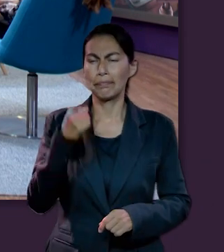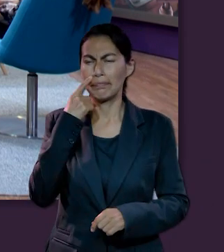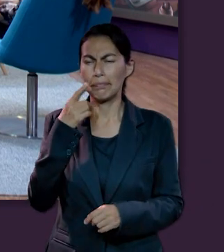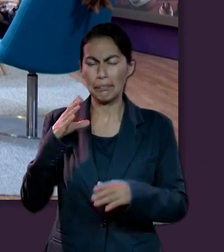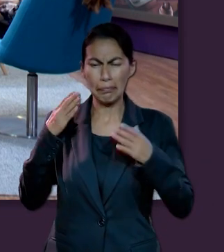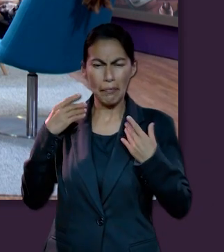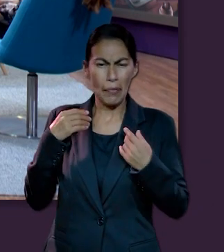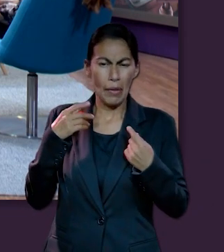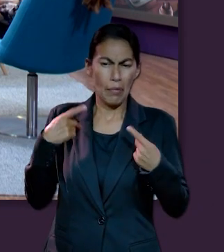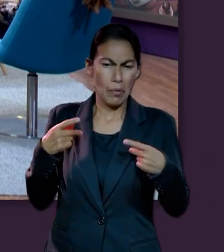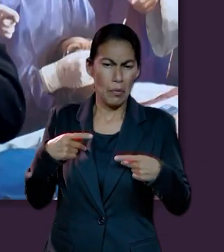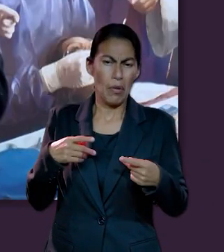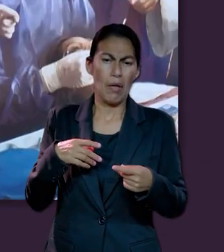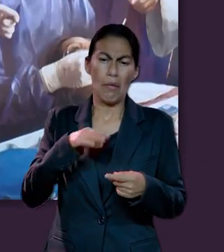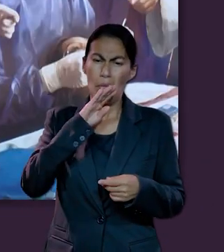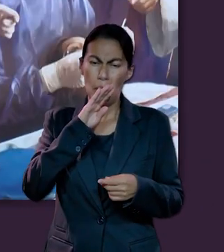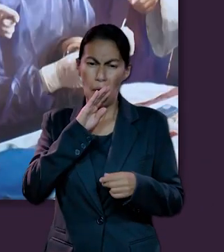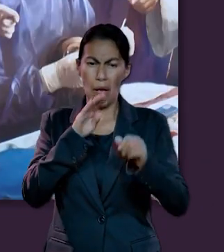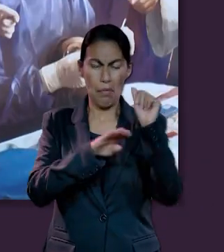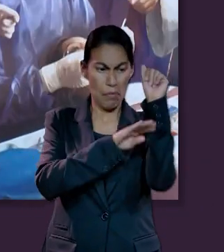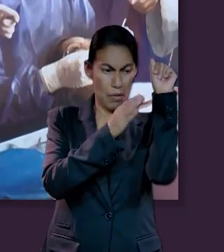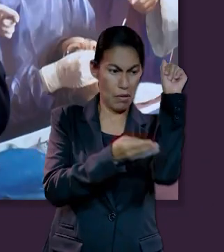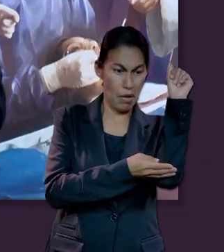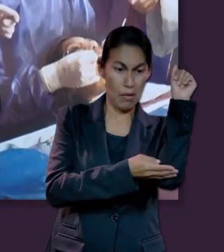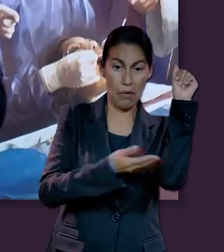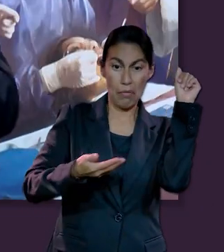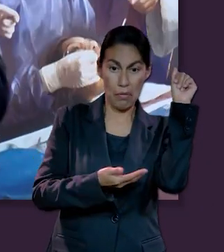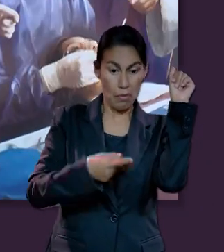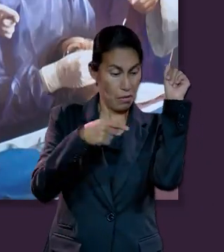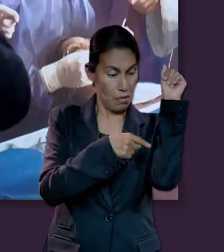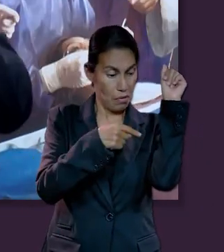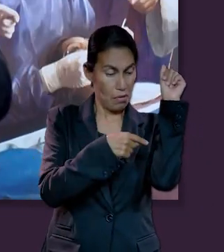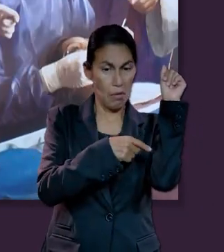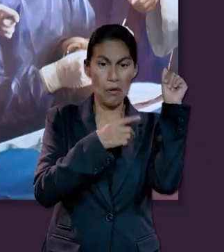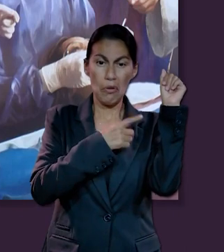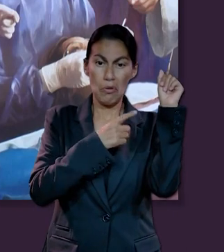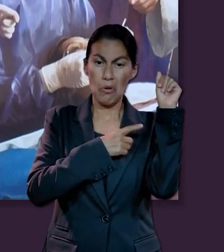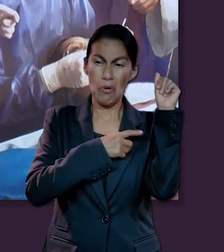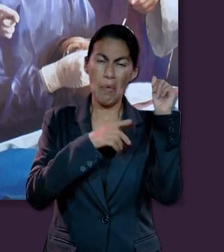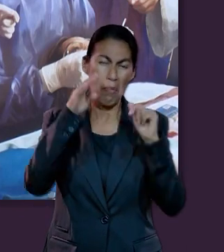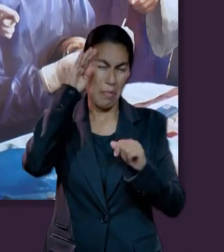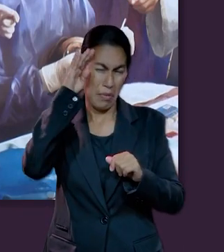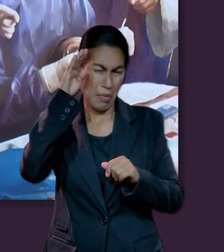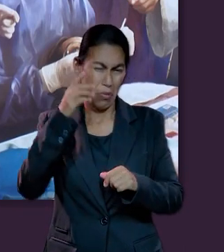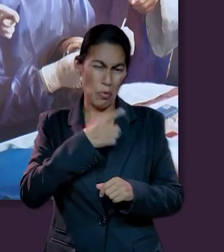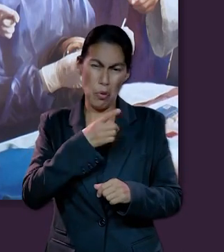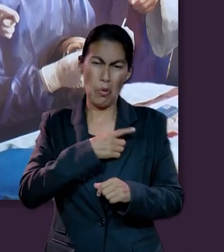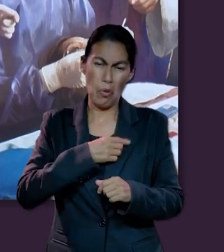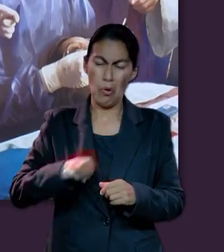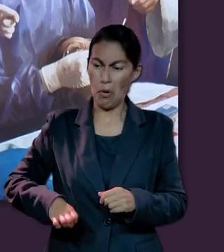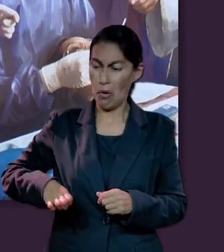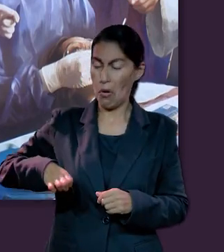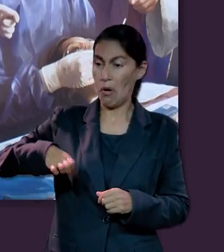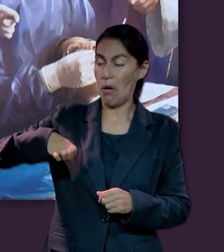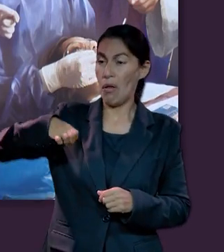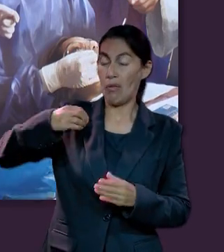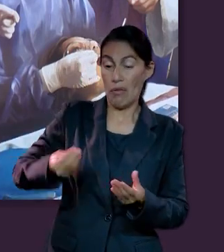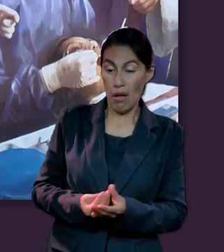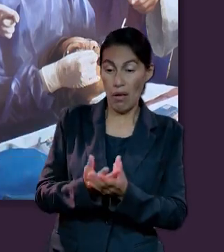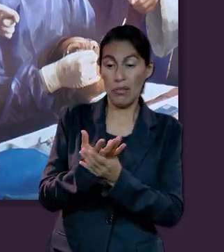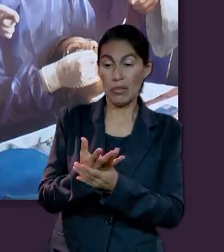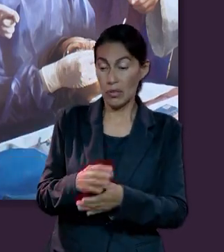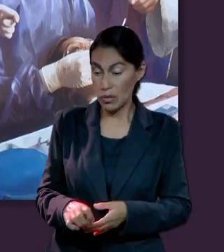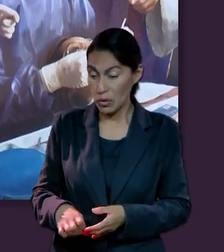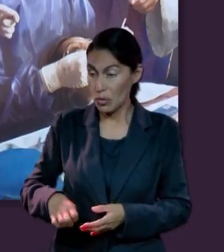en el útero materno, y ya, lo enciende y empieza a funcionar solo, y va solo, y se envejece solo, y muere solo. Eso no es